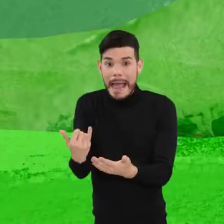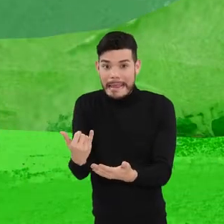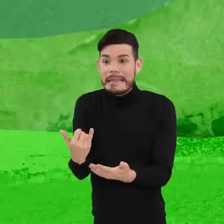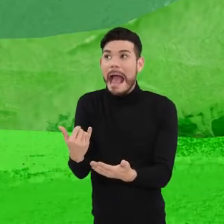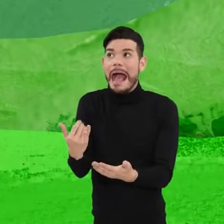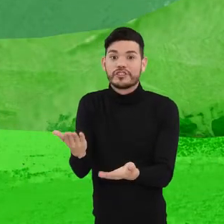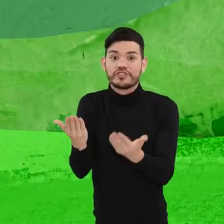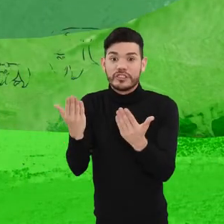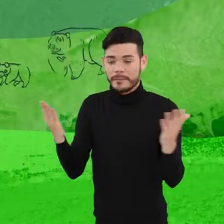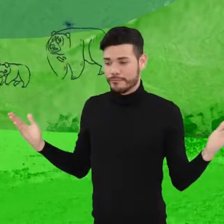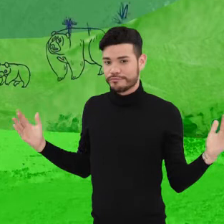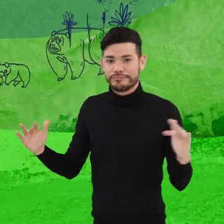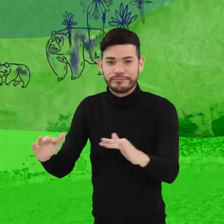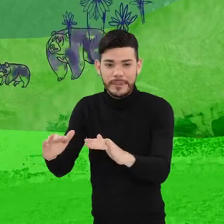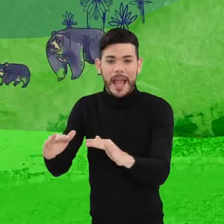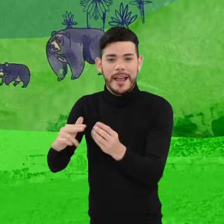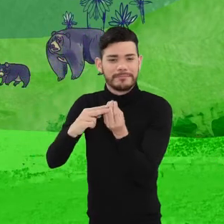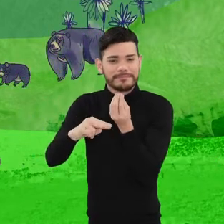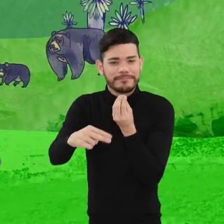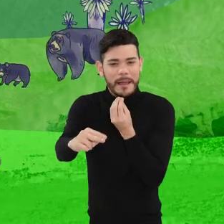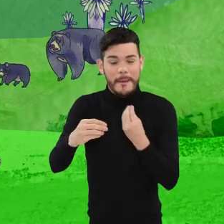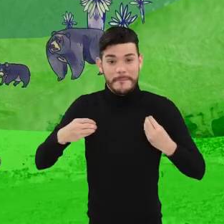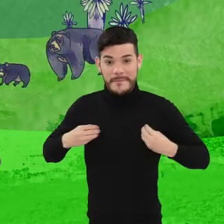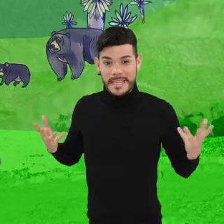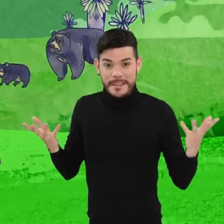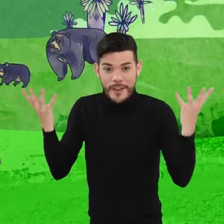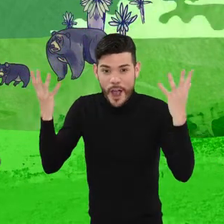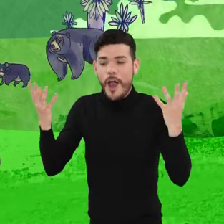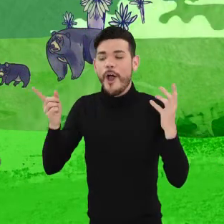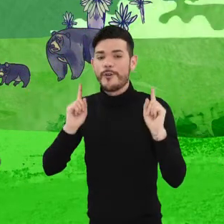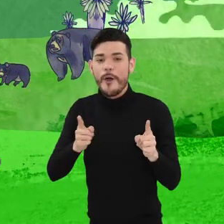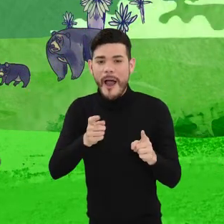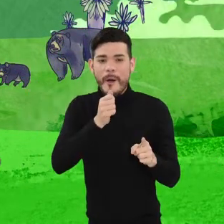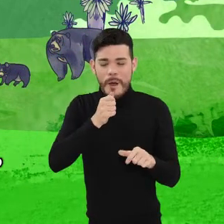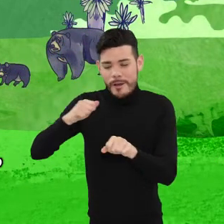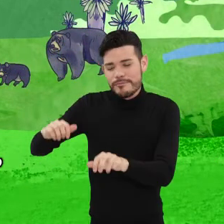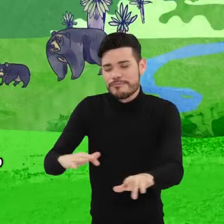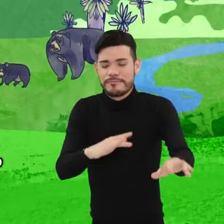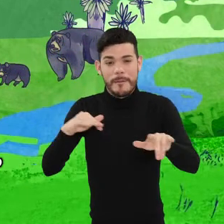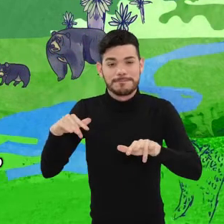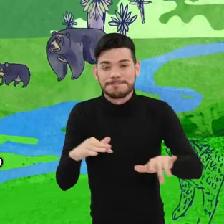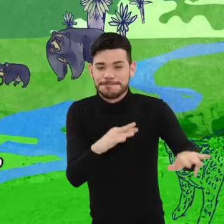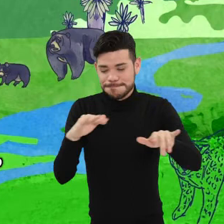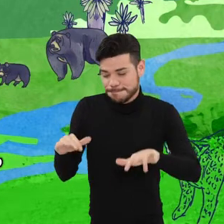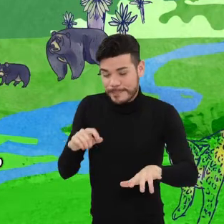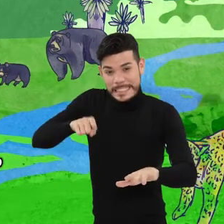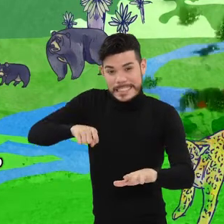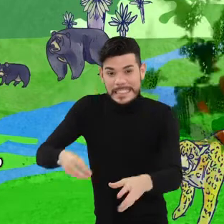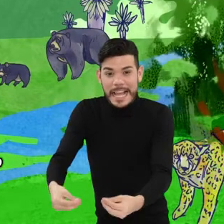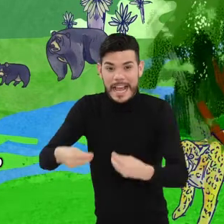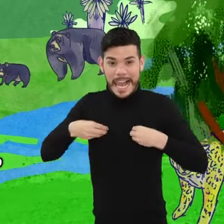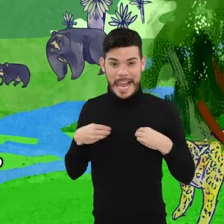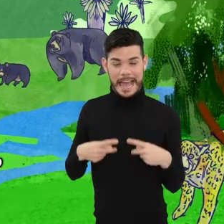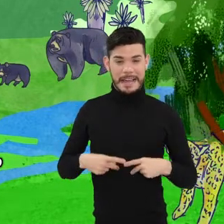reúne y conecta seres vivos y otros elementos físicos a lo largo de un flujo continuo de agua. Agua que escurre desde las partes